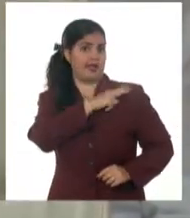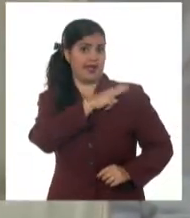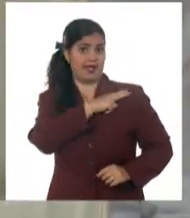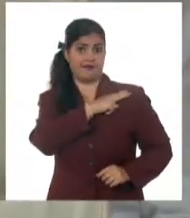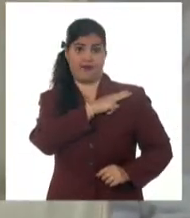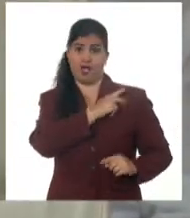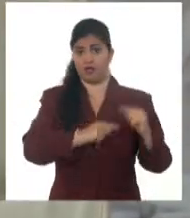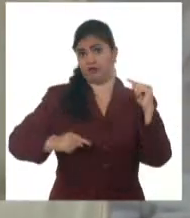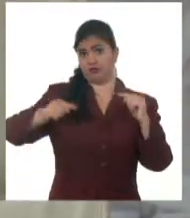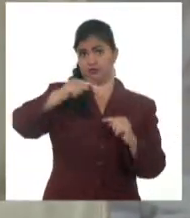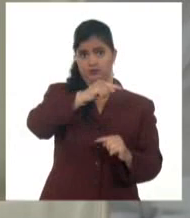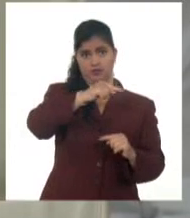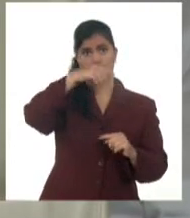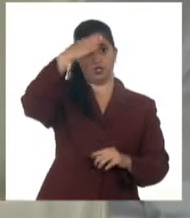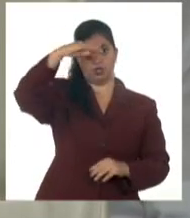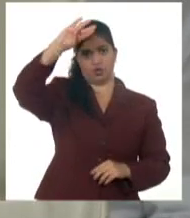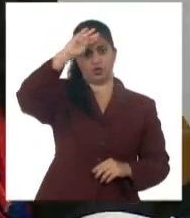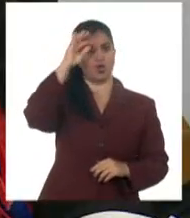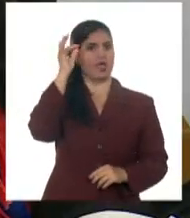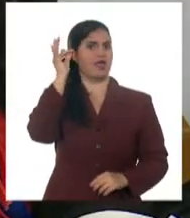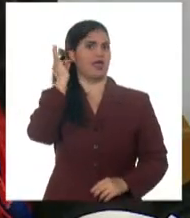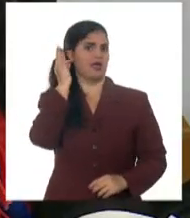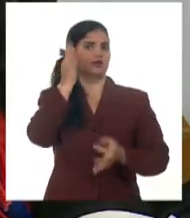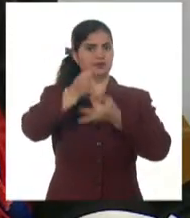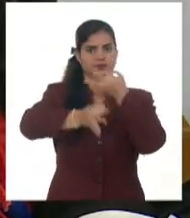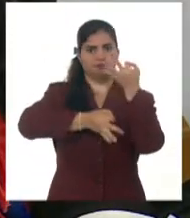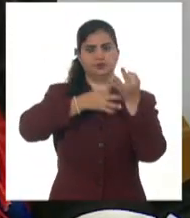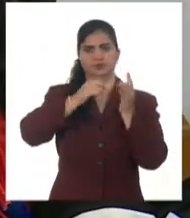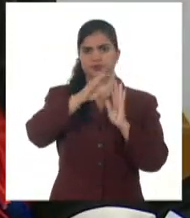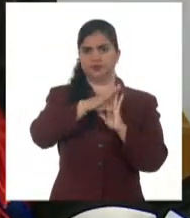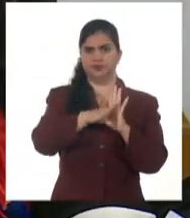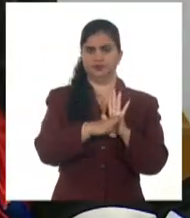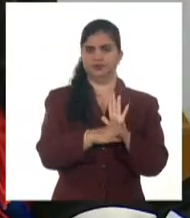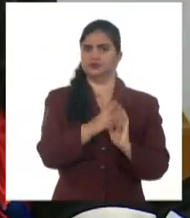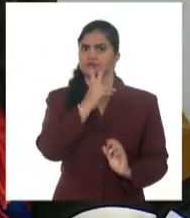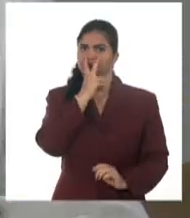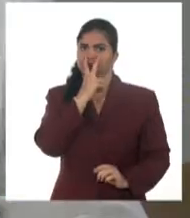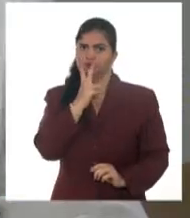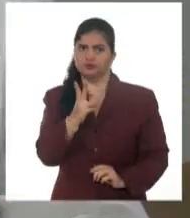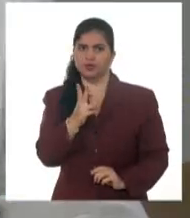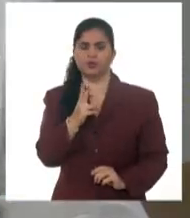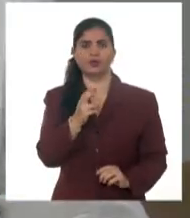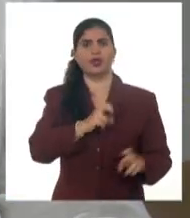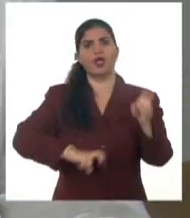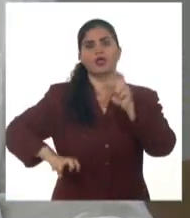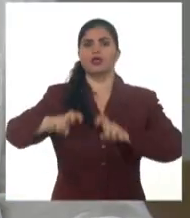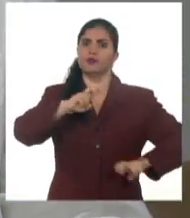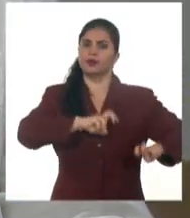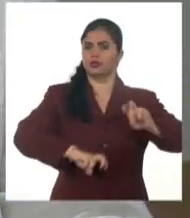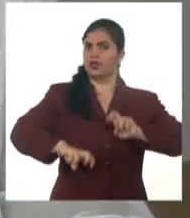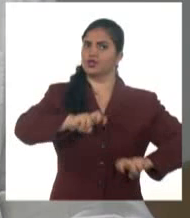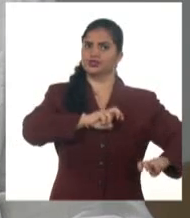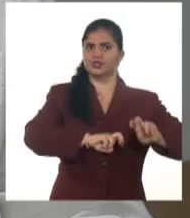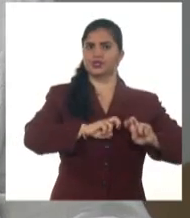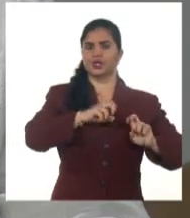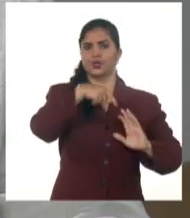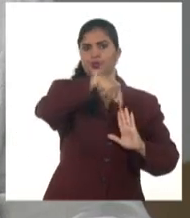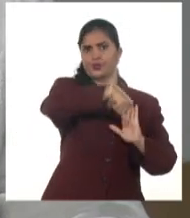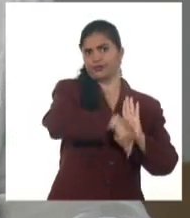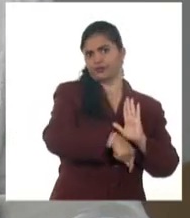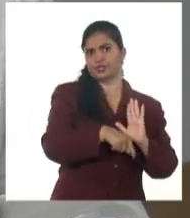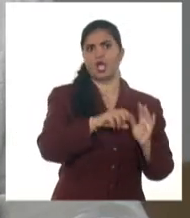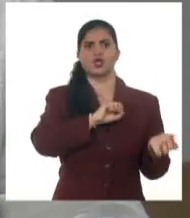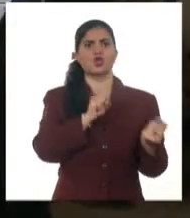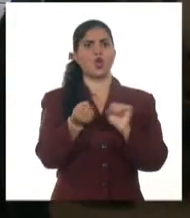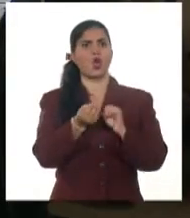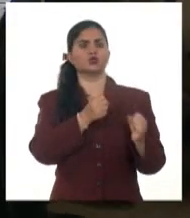Cuba, Yamila Peña Ojeda, precisó que las miradas se enfocan en la calidad de las investigaciones, profundidad y control de